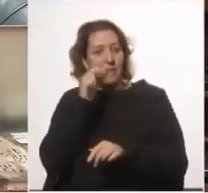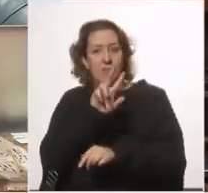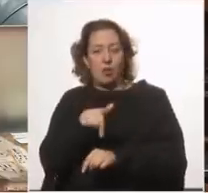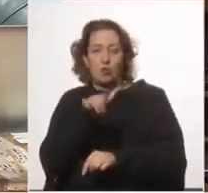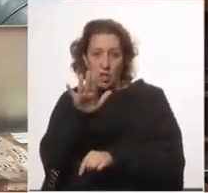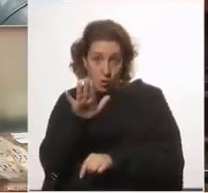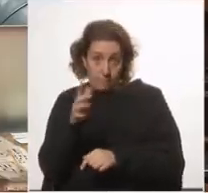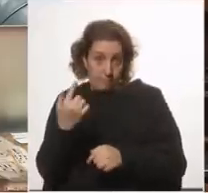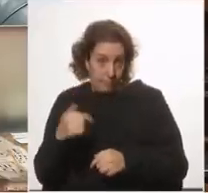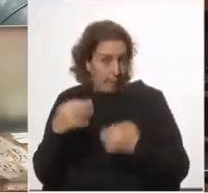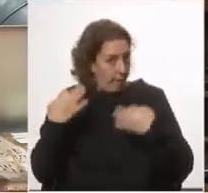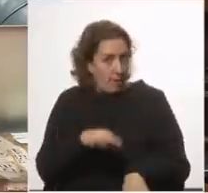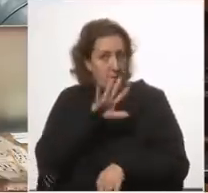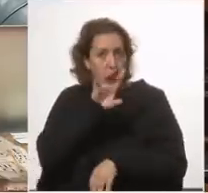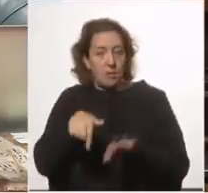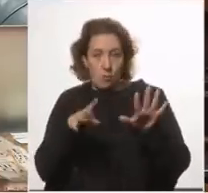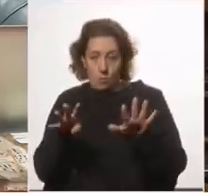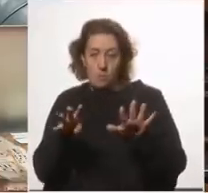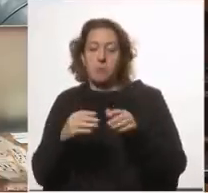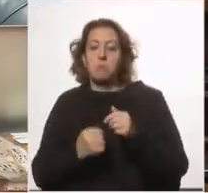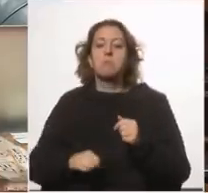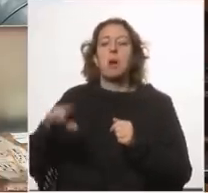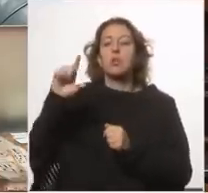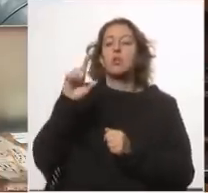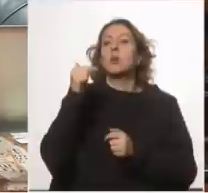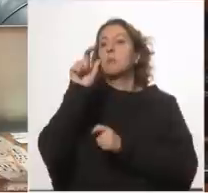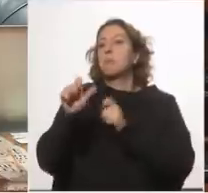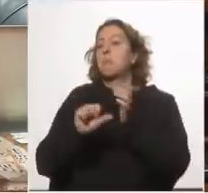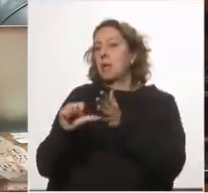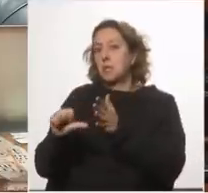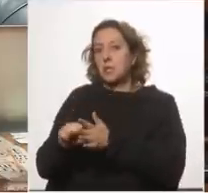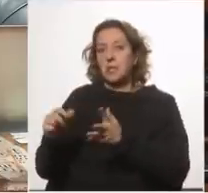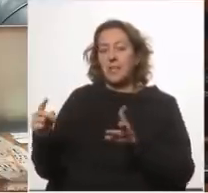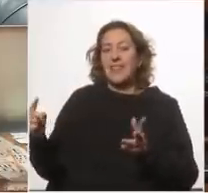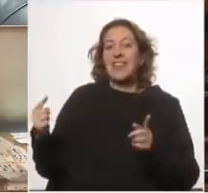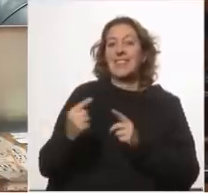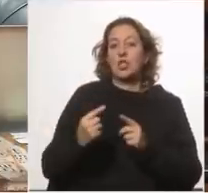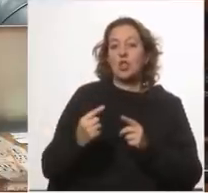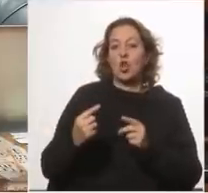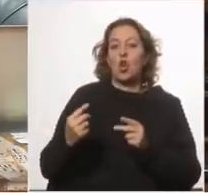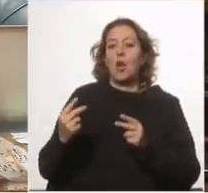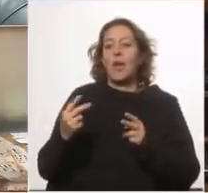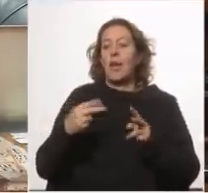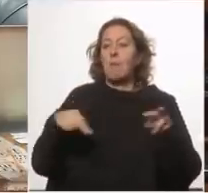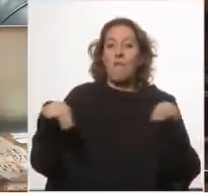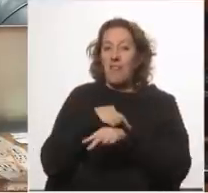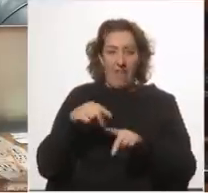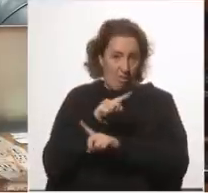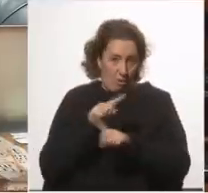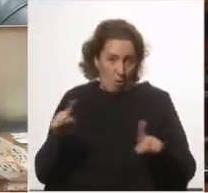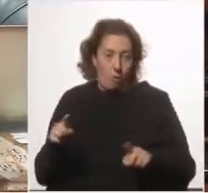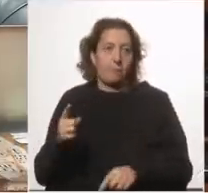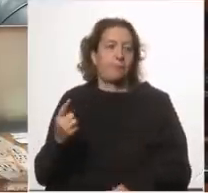que los países que aplicaron restricciones económicas de movilidad o sea que la tesis de que íbamos a no restringir la movilidad